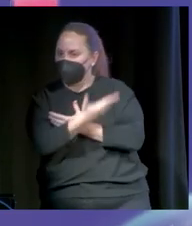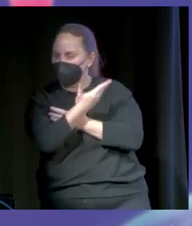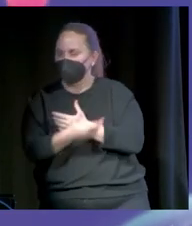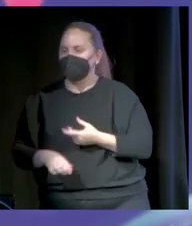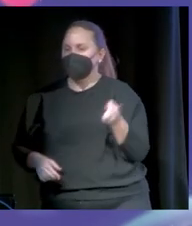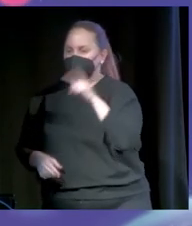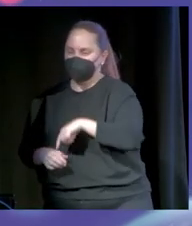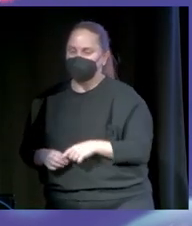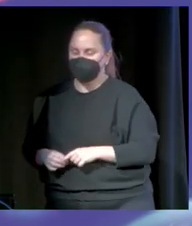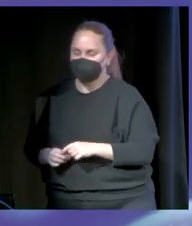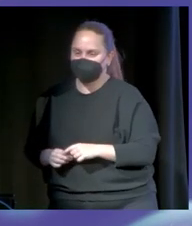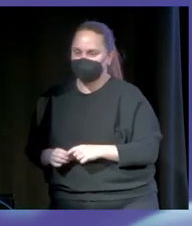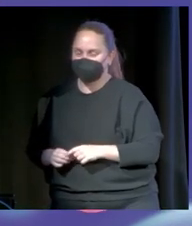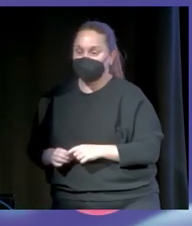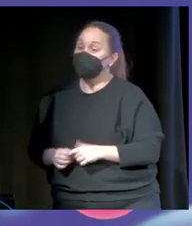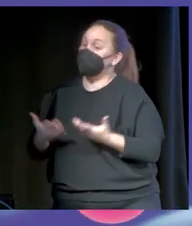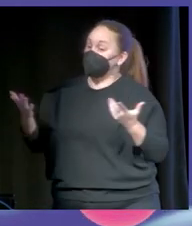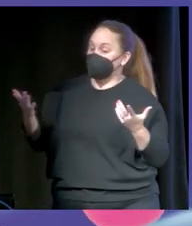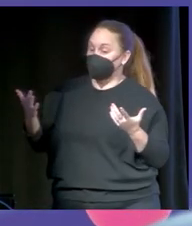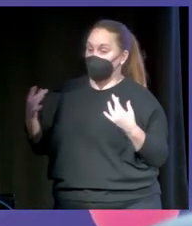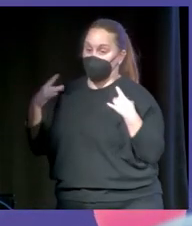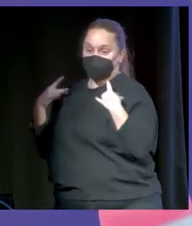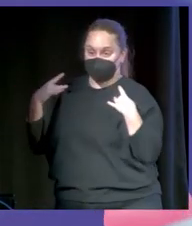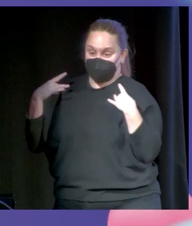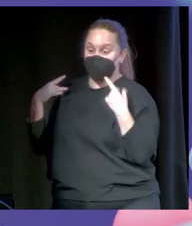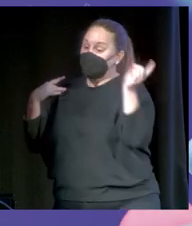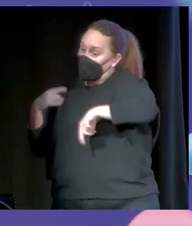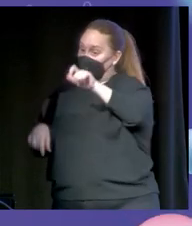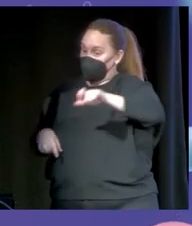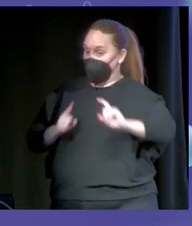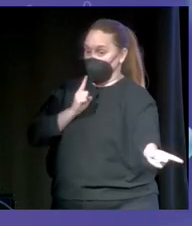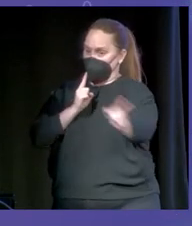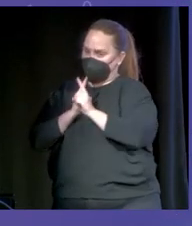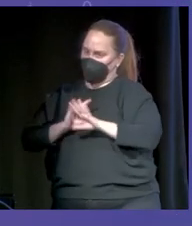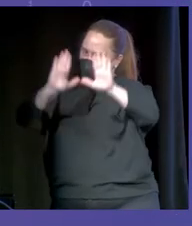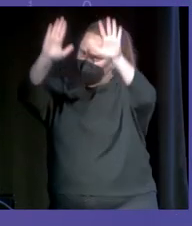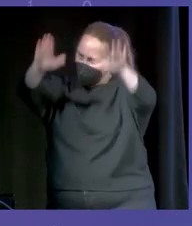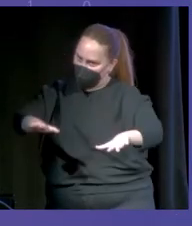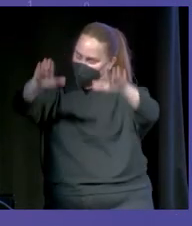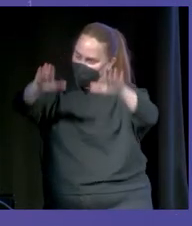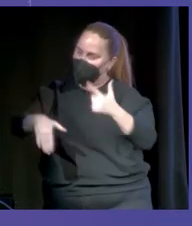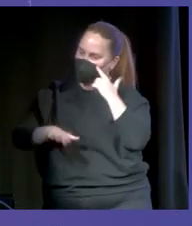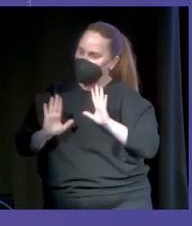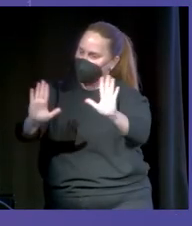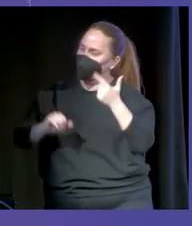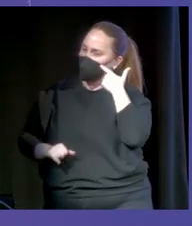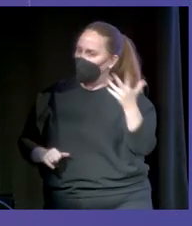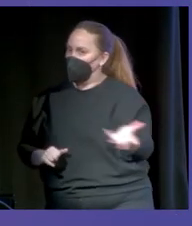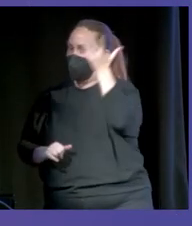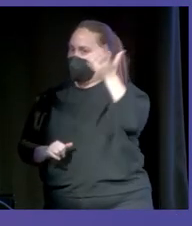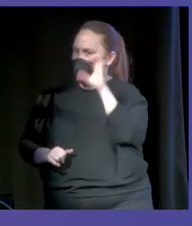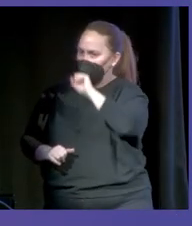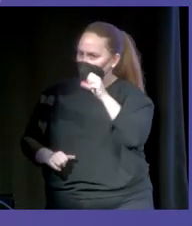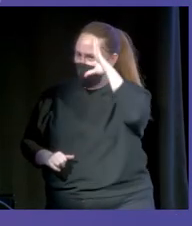sociales. Sin embargo, de vez en cuando vienen los haters y me ponen en mi sitio y me dicen, a ver, no eres tan guapo